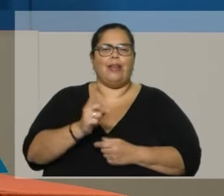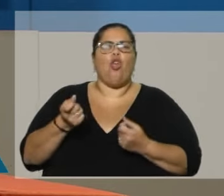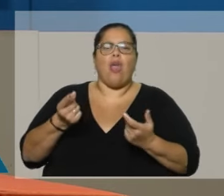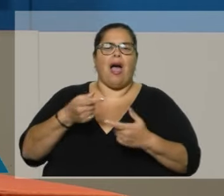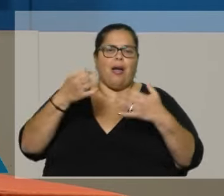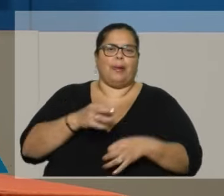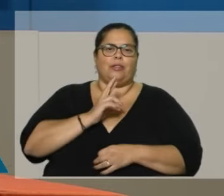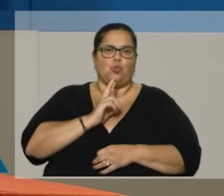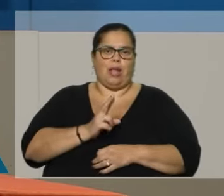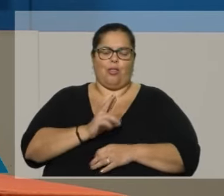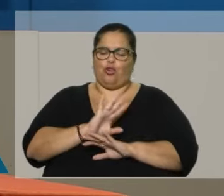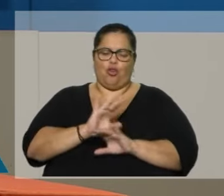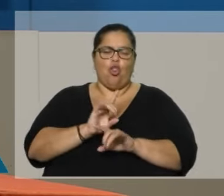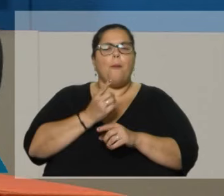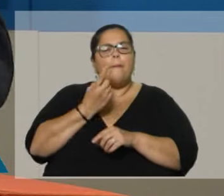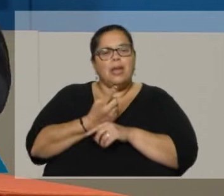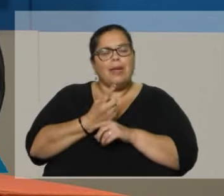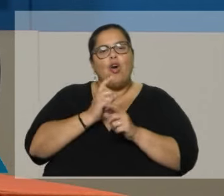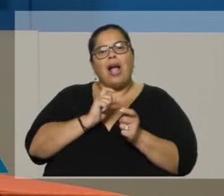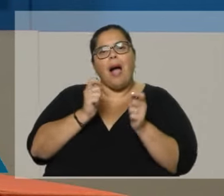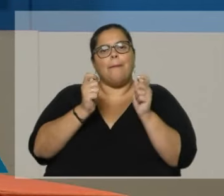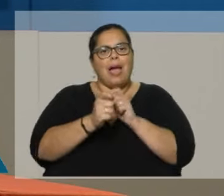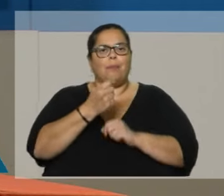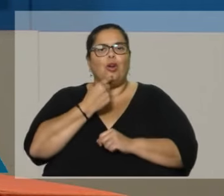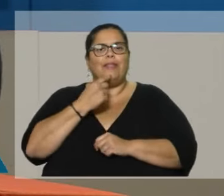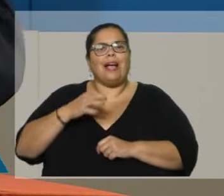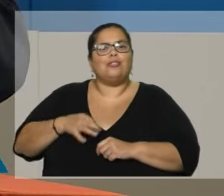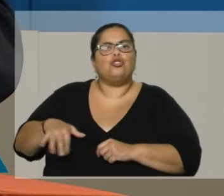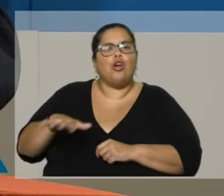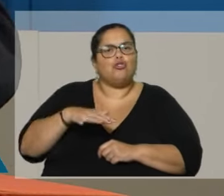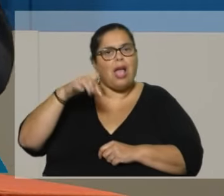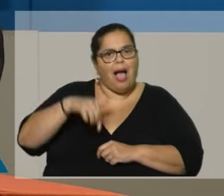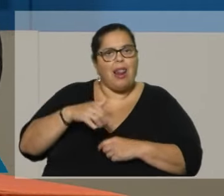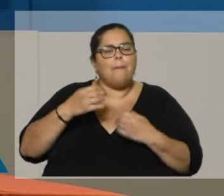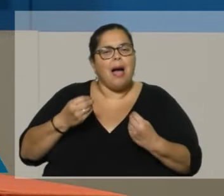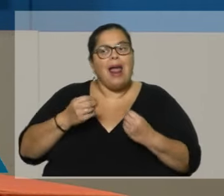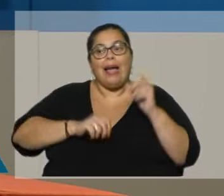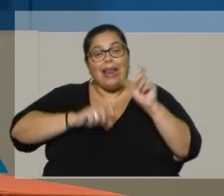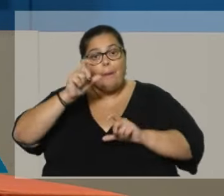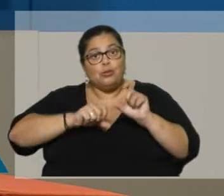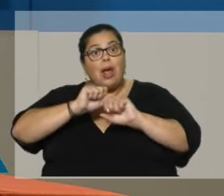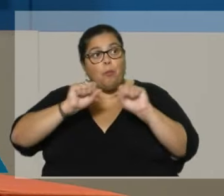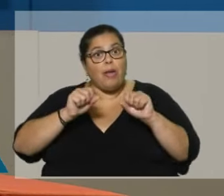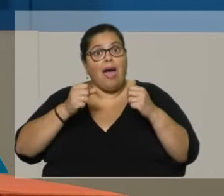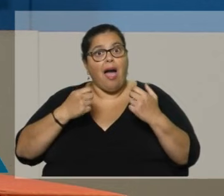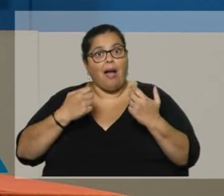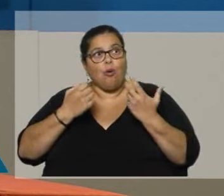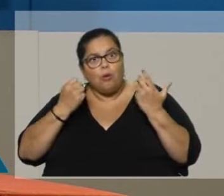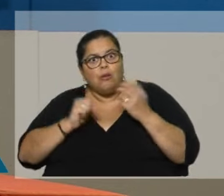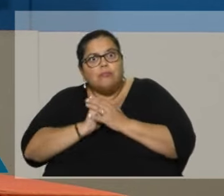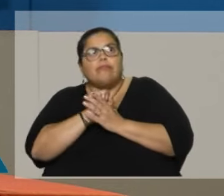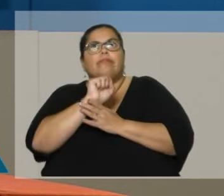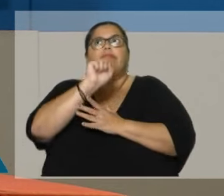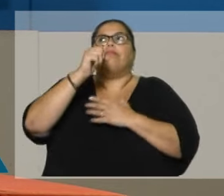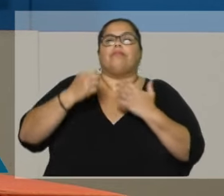cambiar las políticas sociales de este país. La política social tiene que ser un instrumento para que la persona salga de la situación en la que está, no para